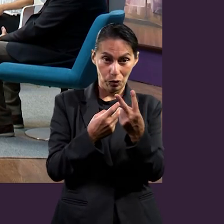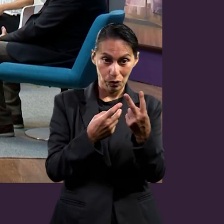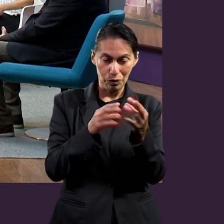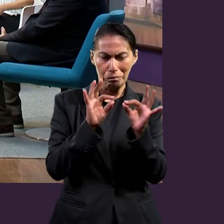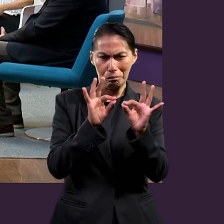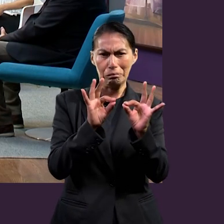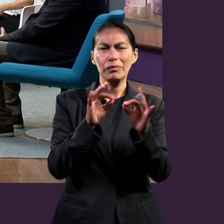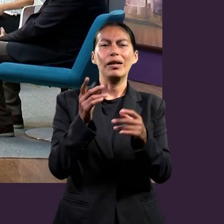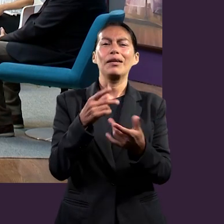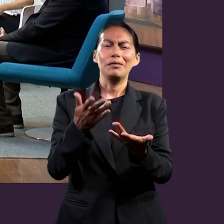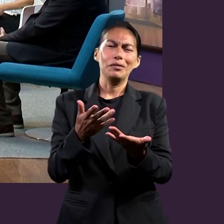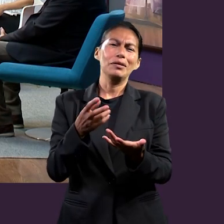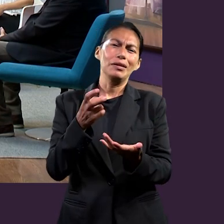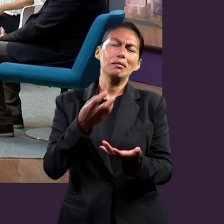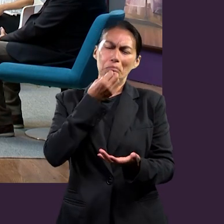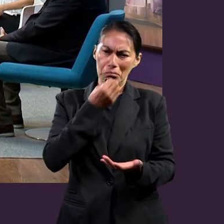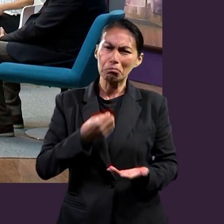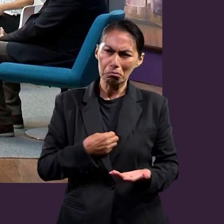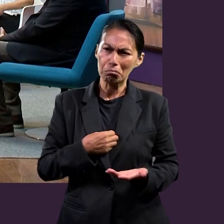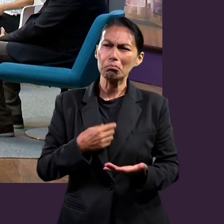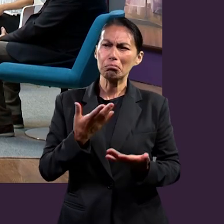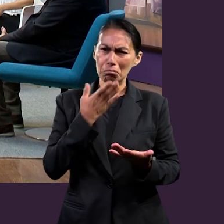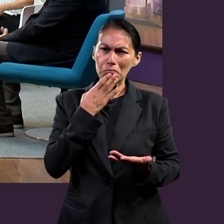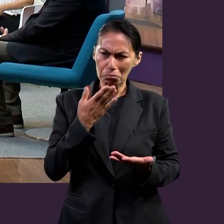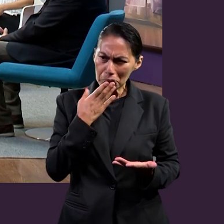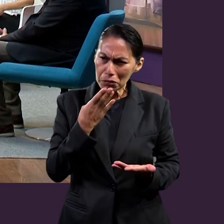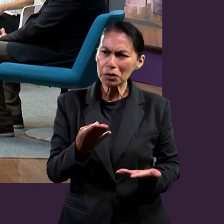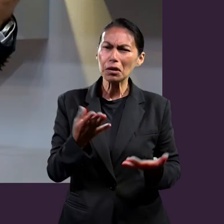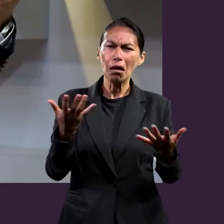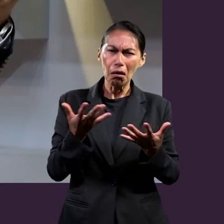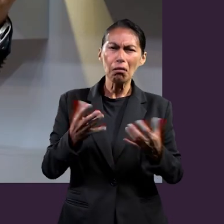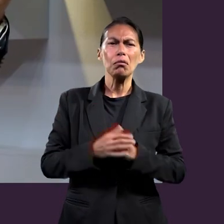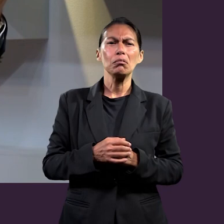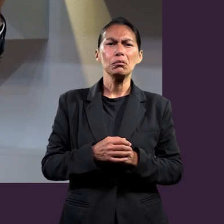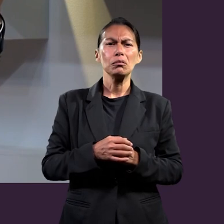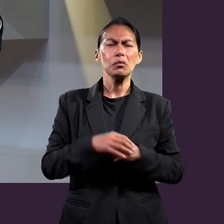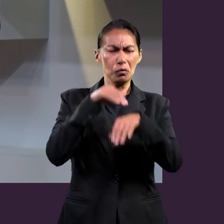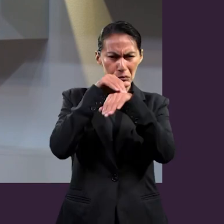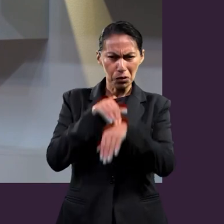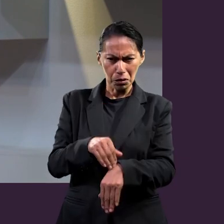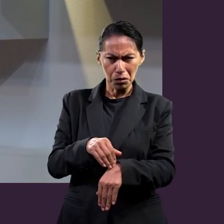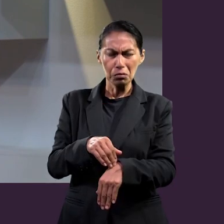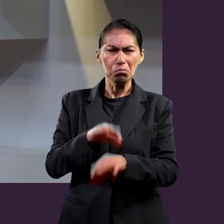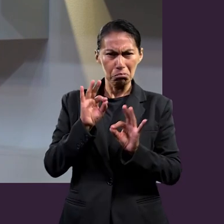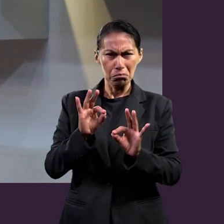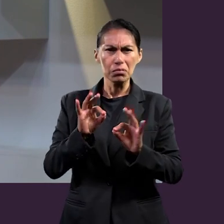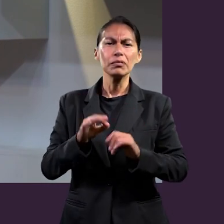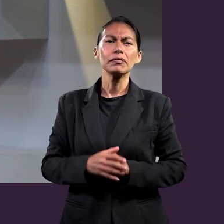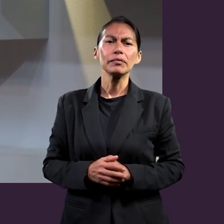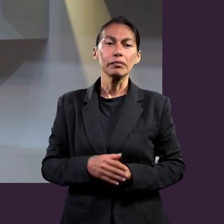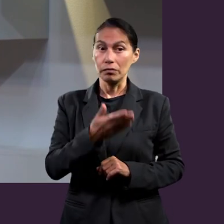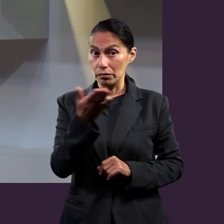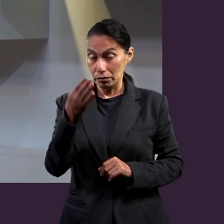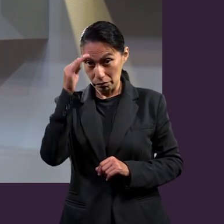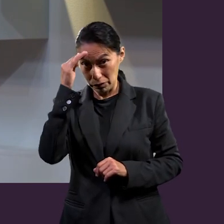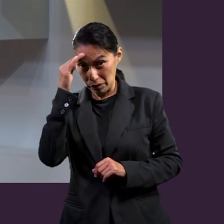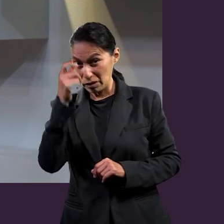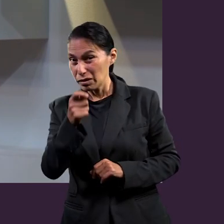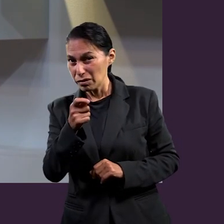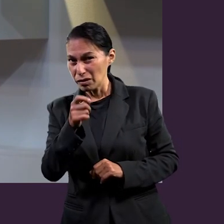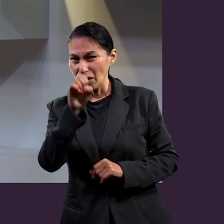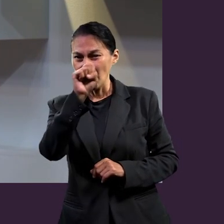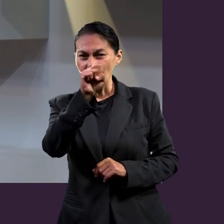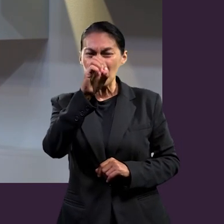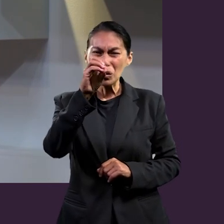cuando hay esos elementos, pues hay un sometimiento porque, pues digo, me conviene, ¿no? Entonces yo creo que eso es importante. No sé si